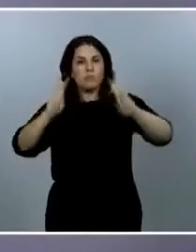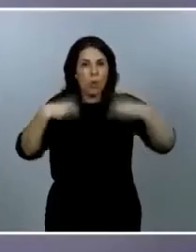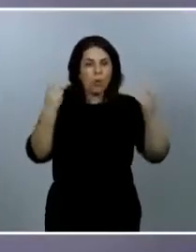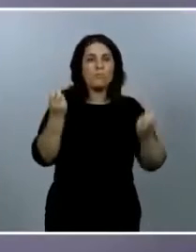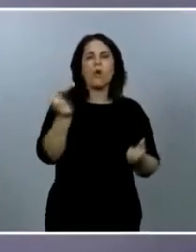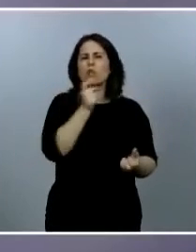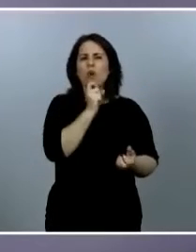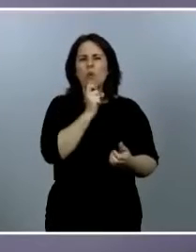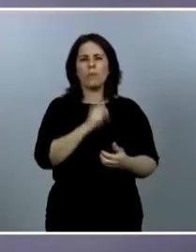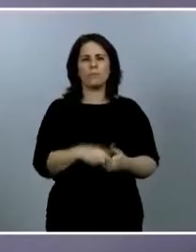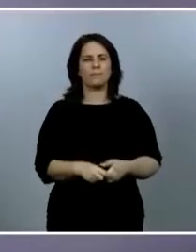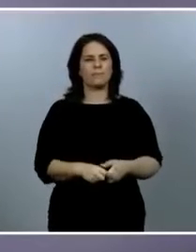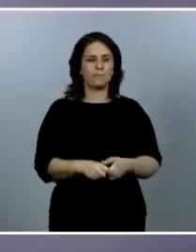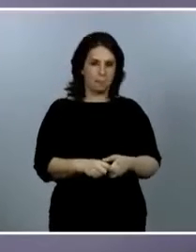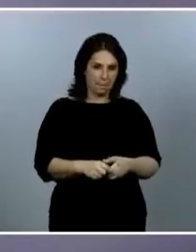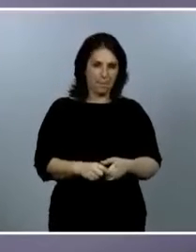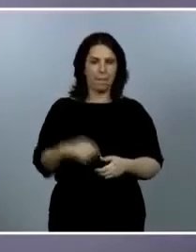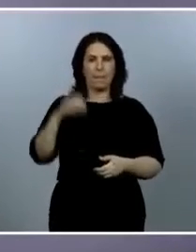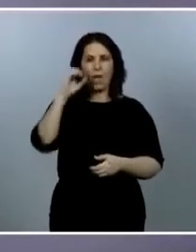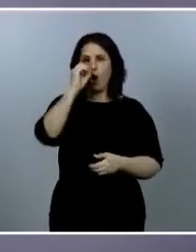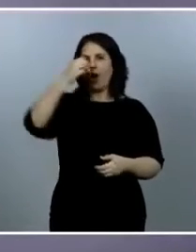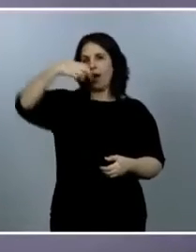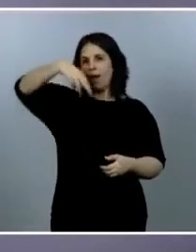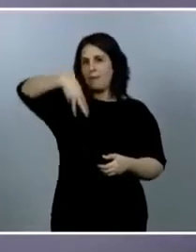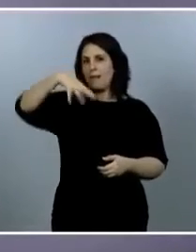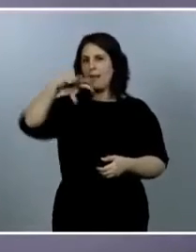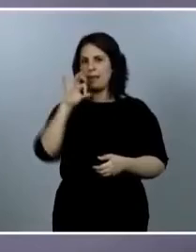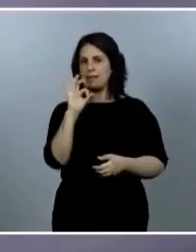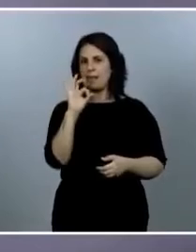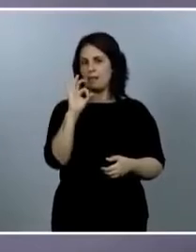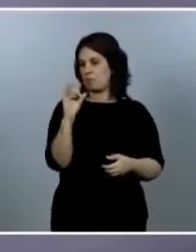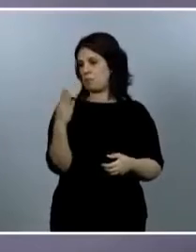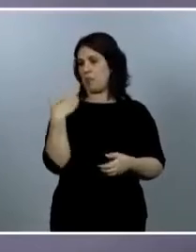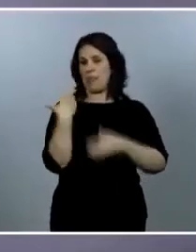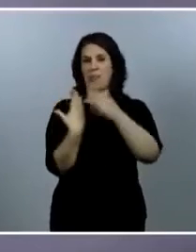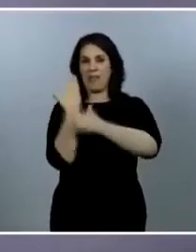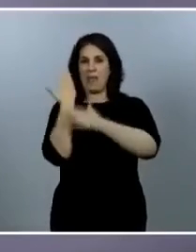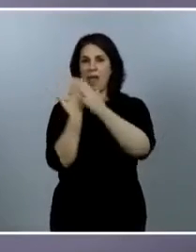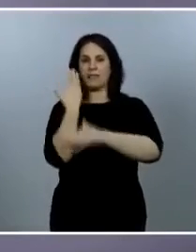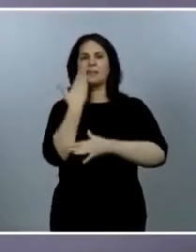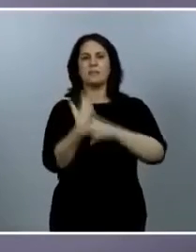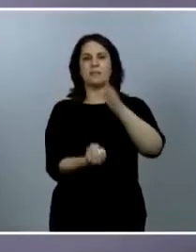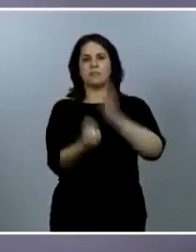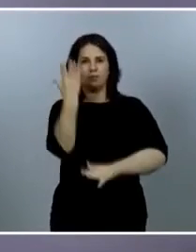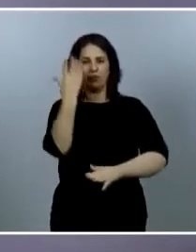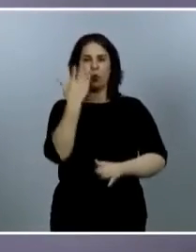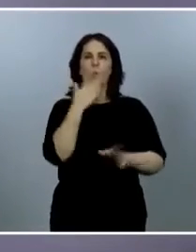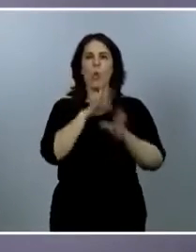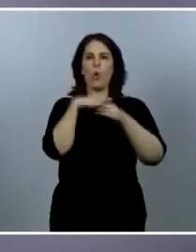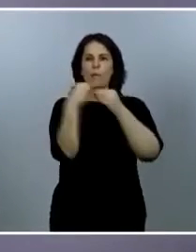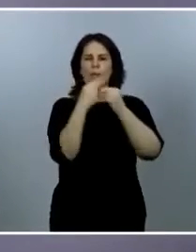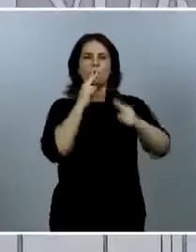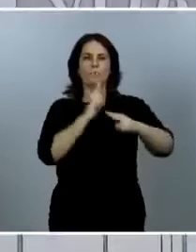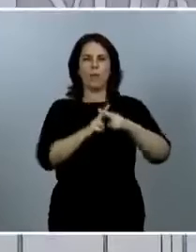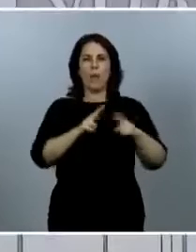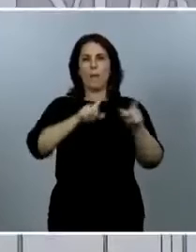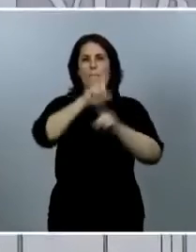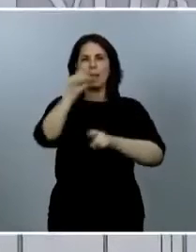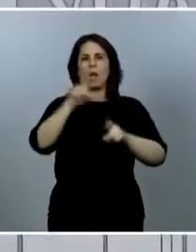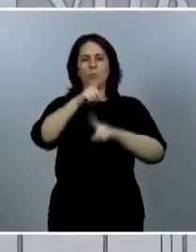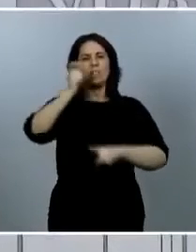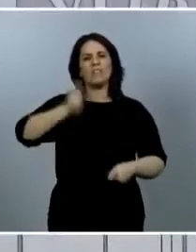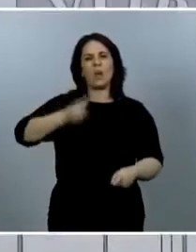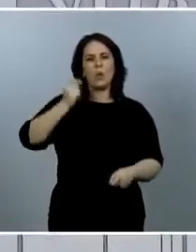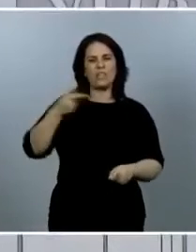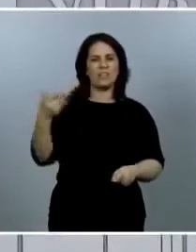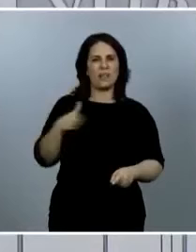OMS es cierto que sacó hace unos días un documento que se llama Preguntas Frecuentes sobre los fallecidos por coronavirus o sobre la